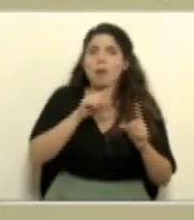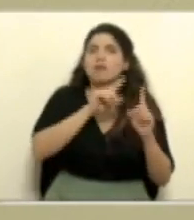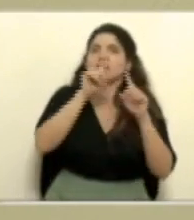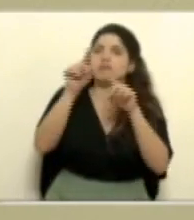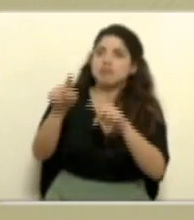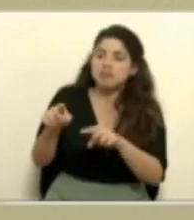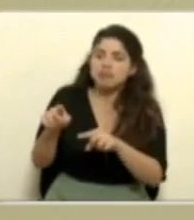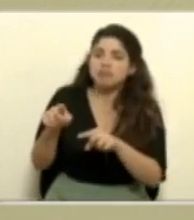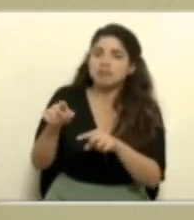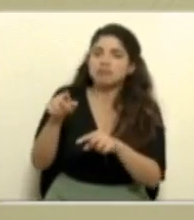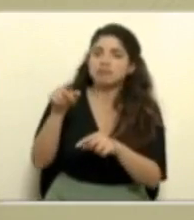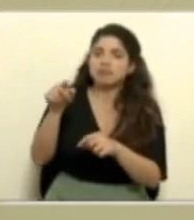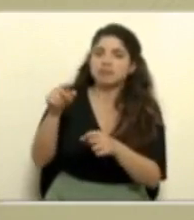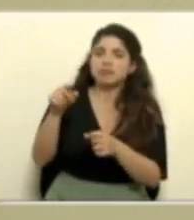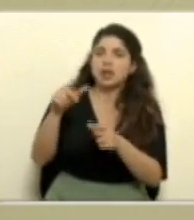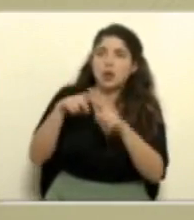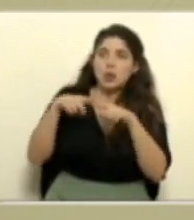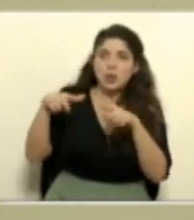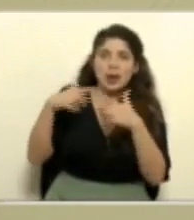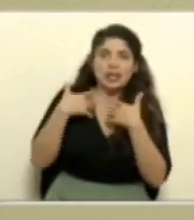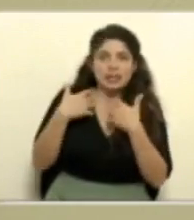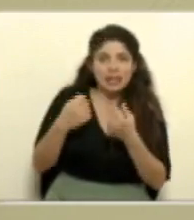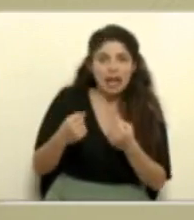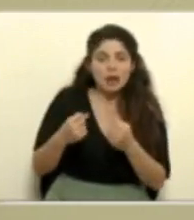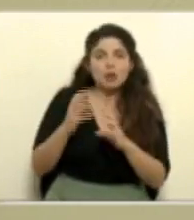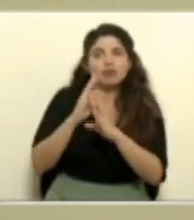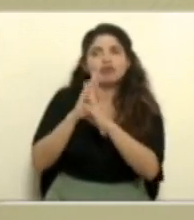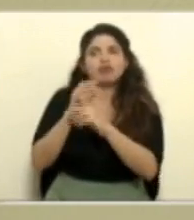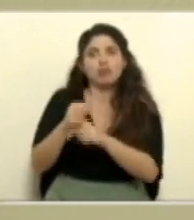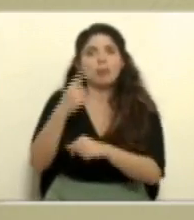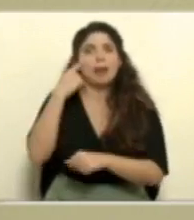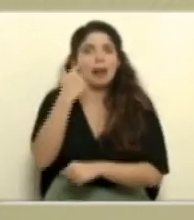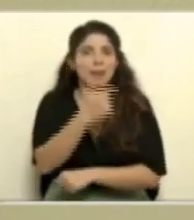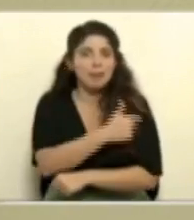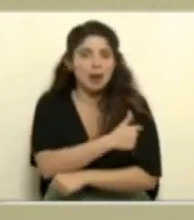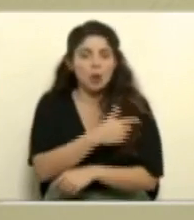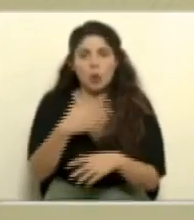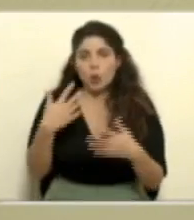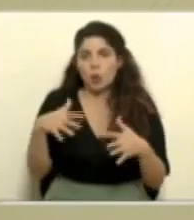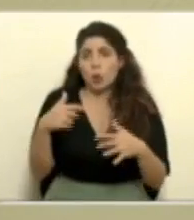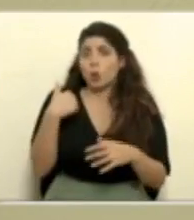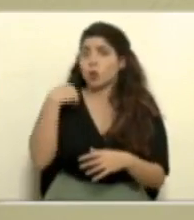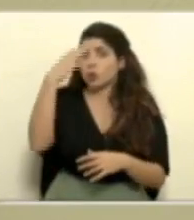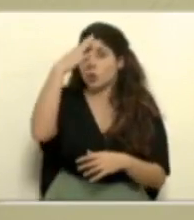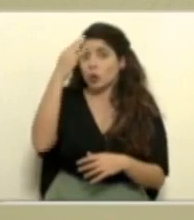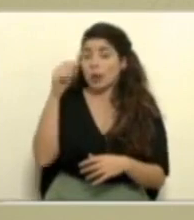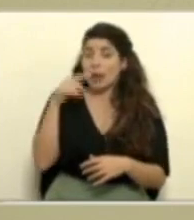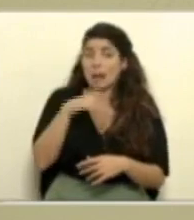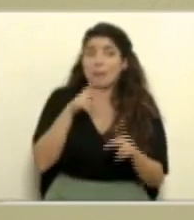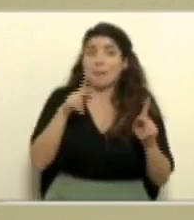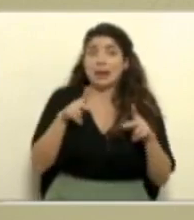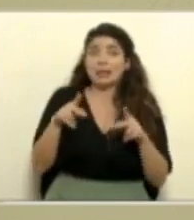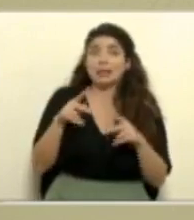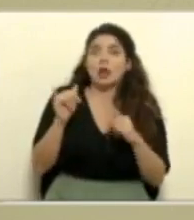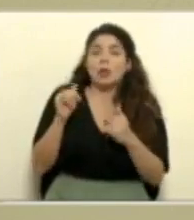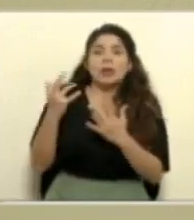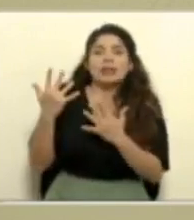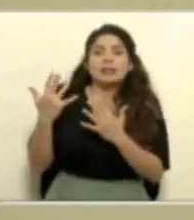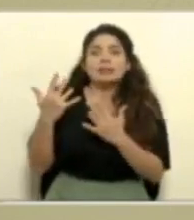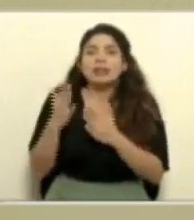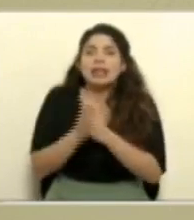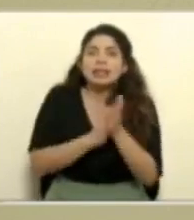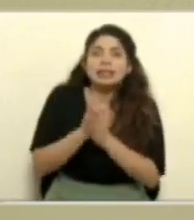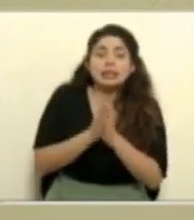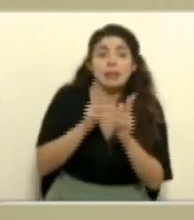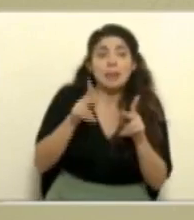presentarse a los establecimientos de salud para efectuar su vacunación y yo creo que pues obviamente esta presión esta expectativa conforme se